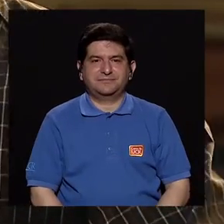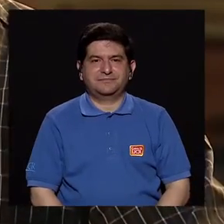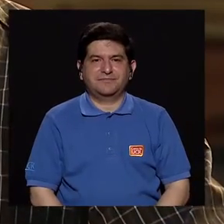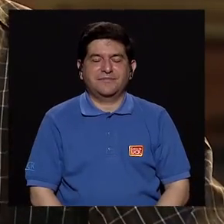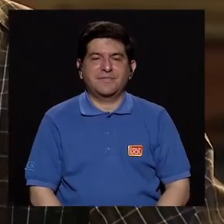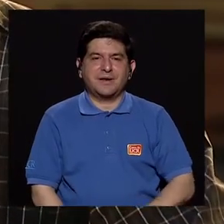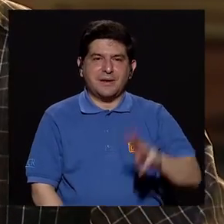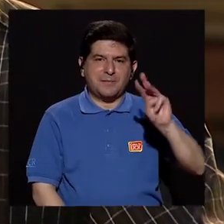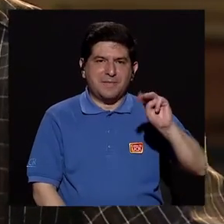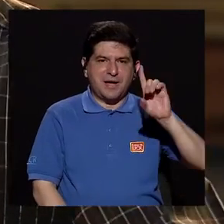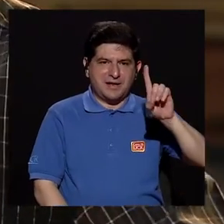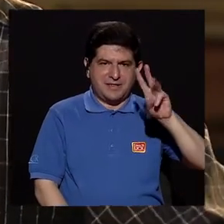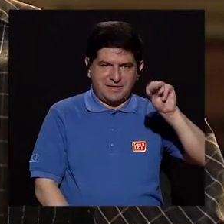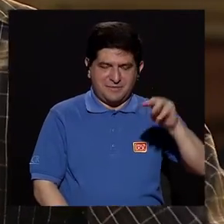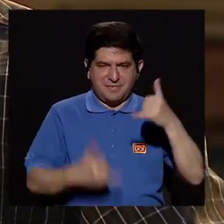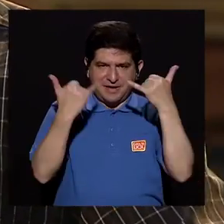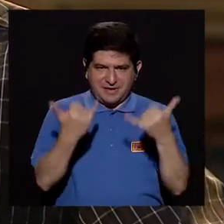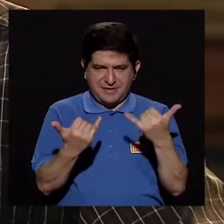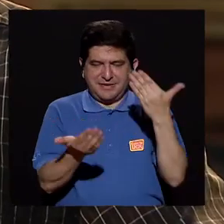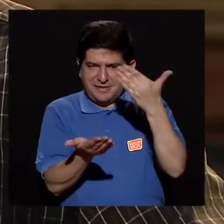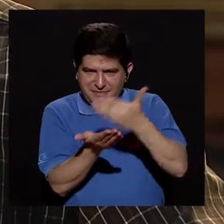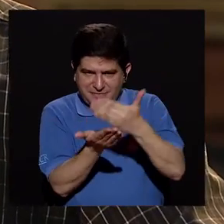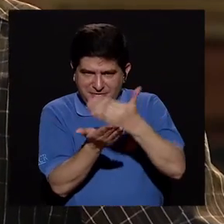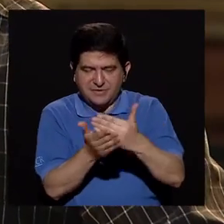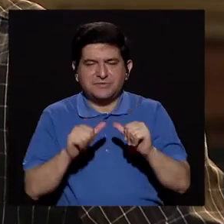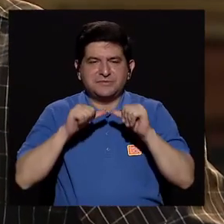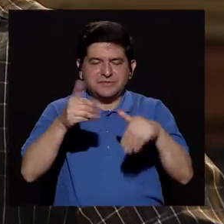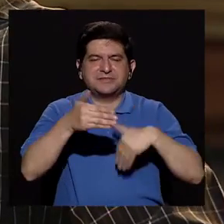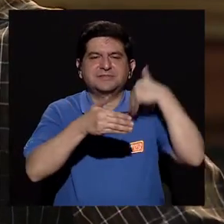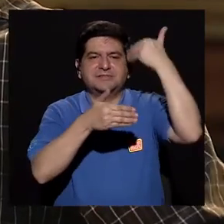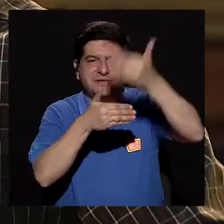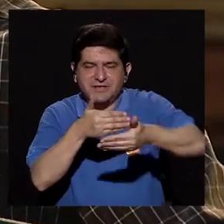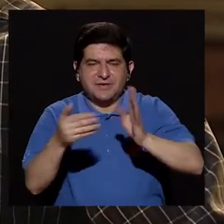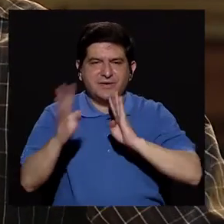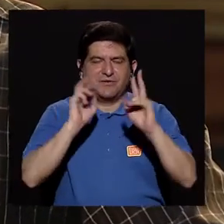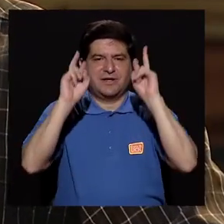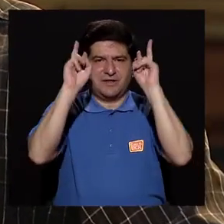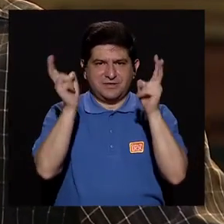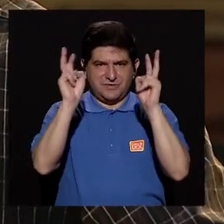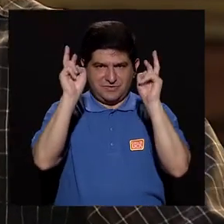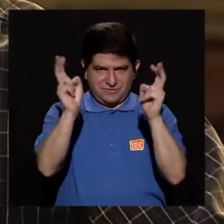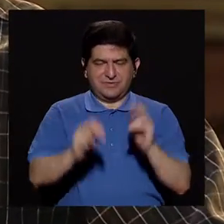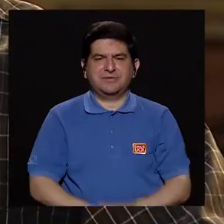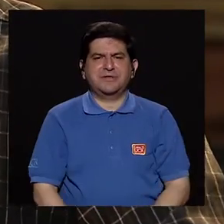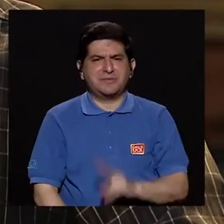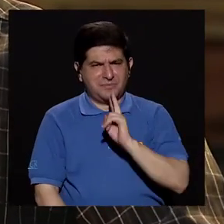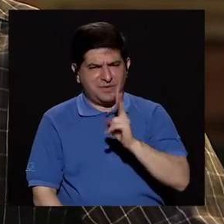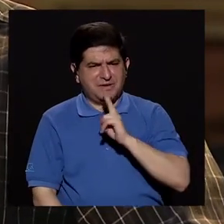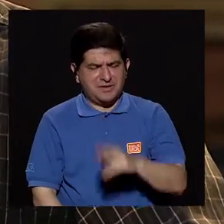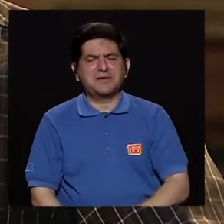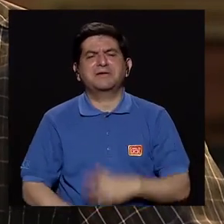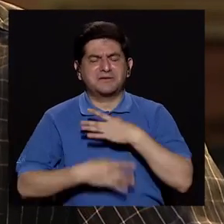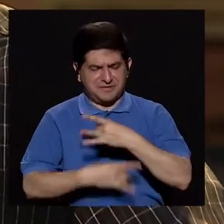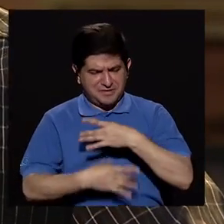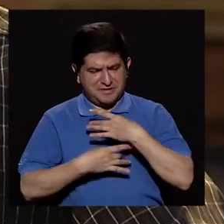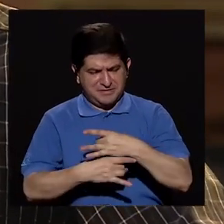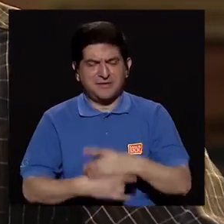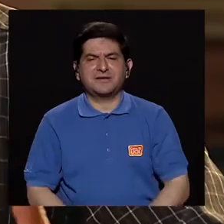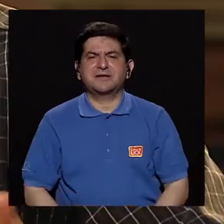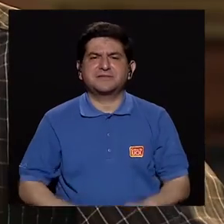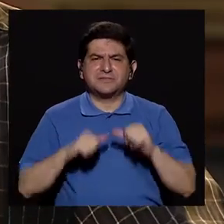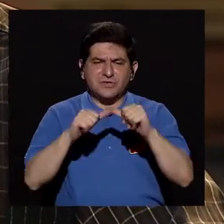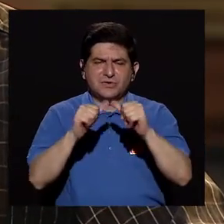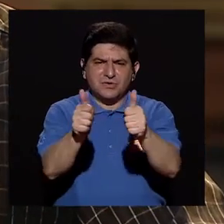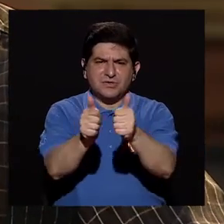doctora, ya es hora de hacer una segunda pausa para regresar y continuar con este tema que realmente es bastante interesante.